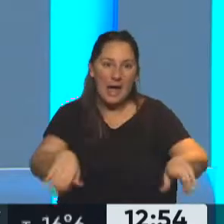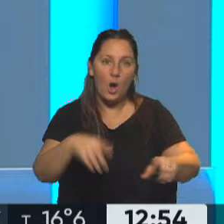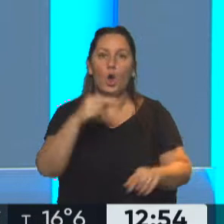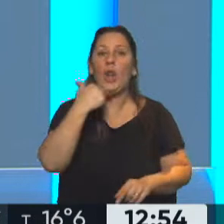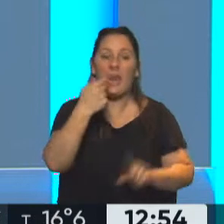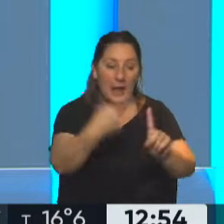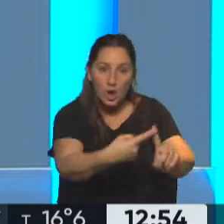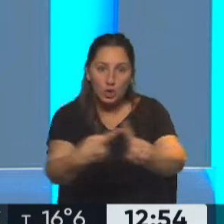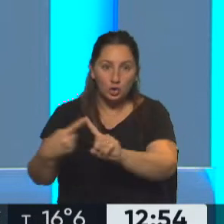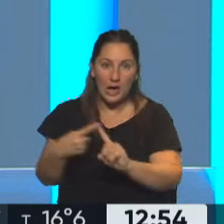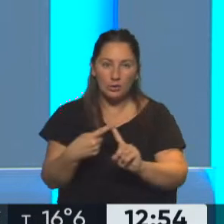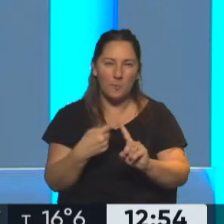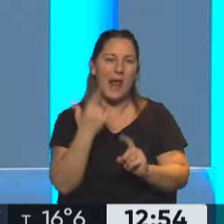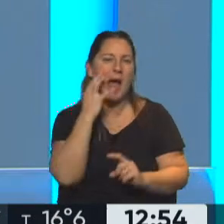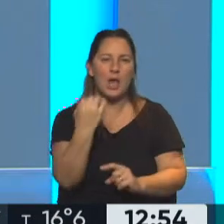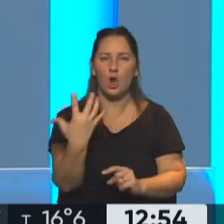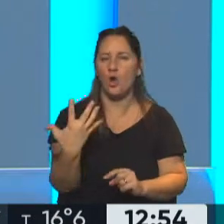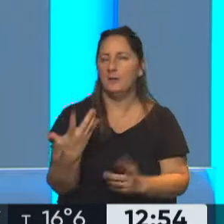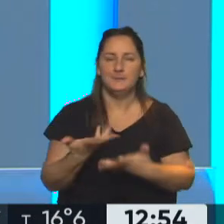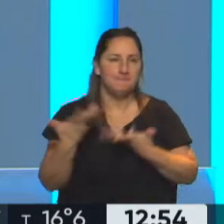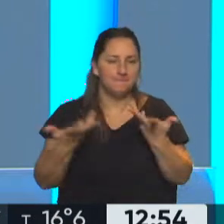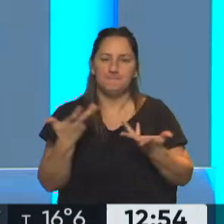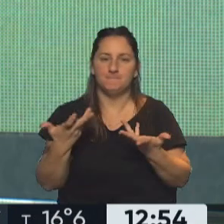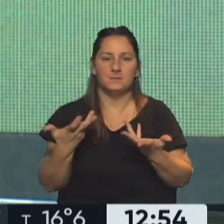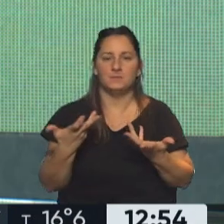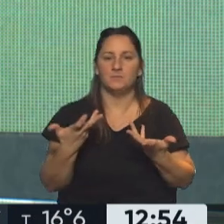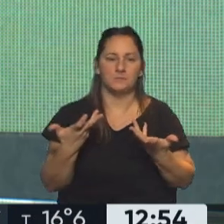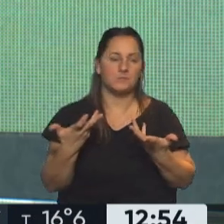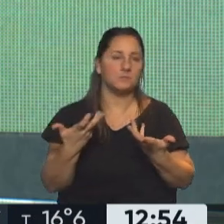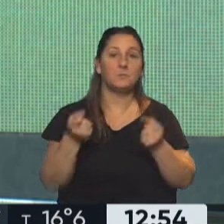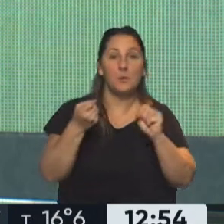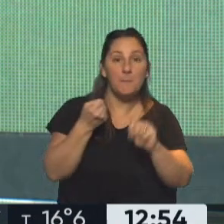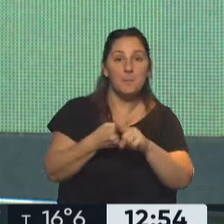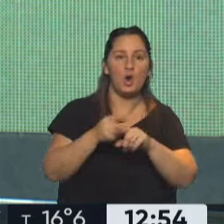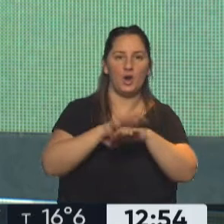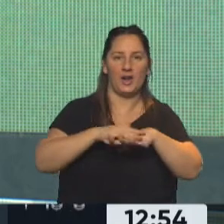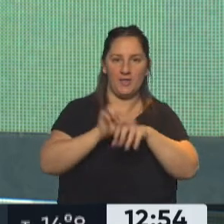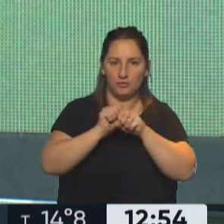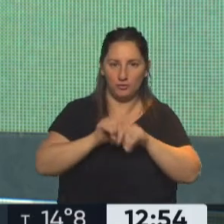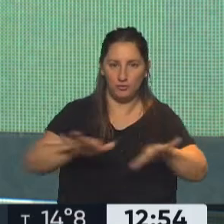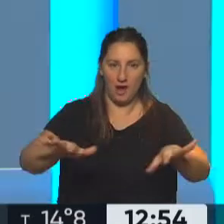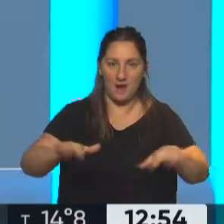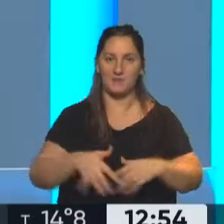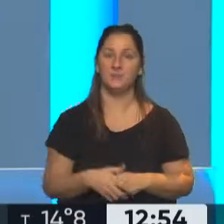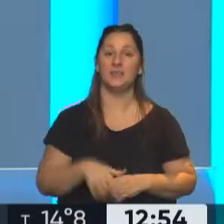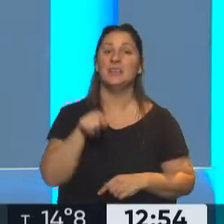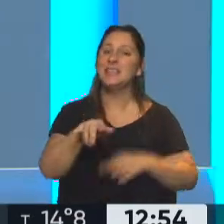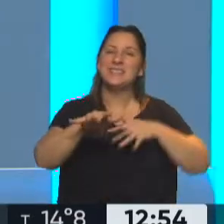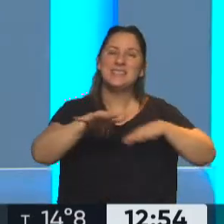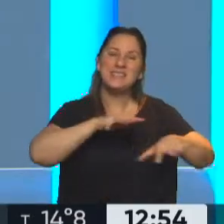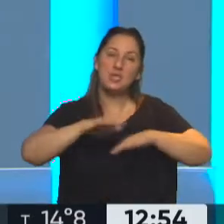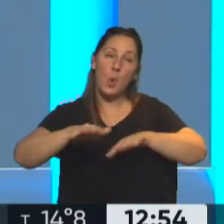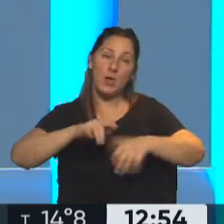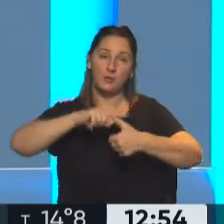con un niño para obtener alguna... También a través de las redes sociales. También a través de las redes sociales, sí. Son todas situaciones, como